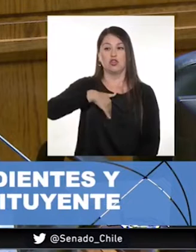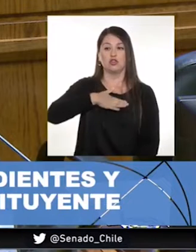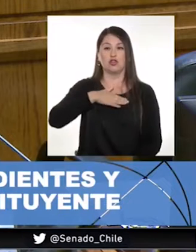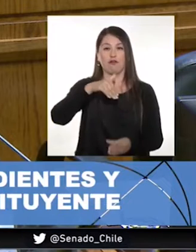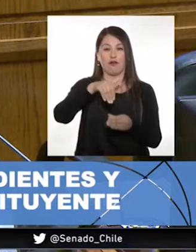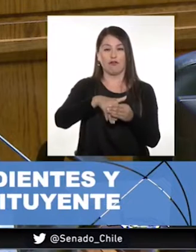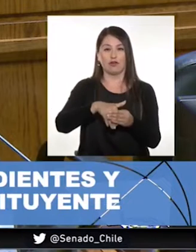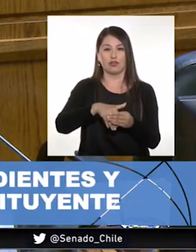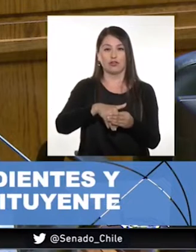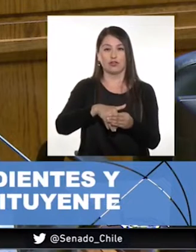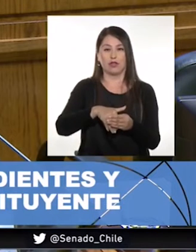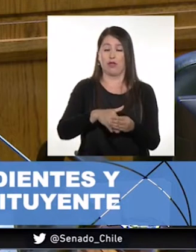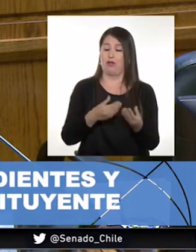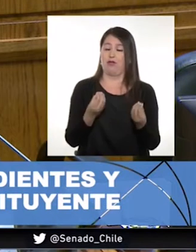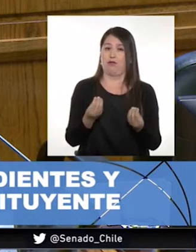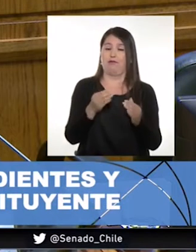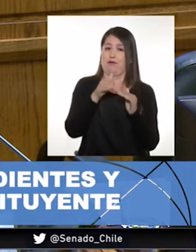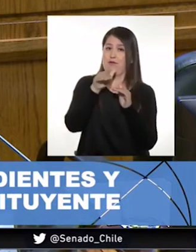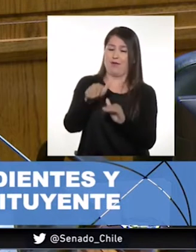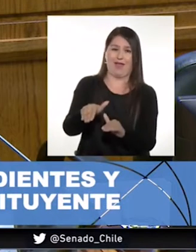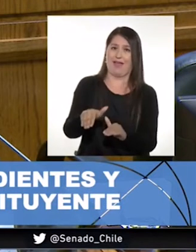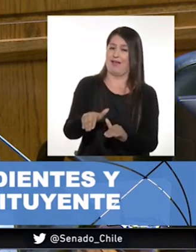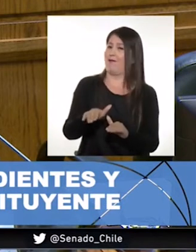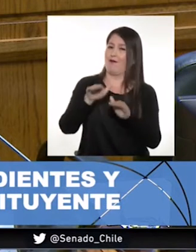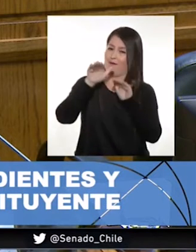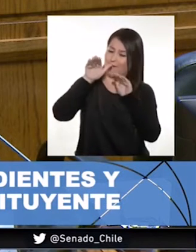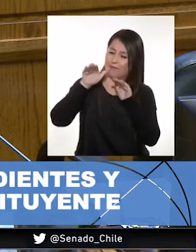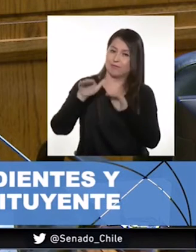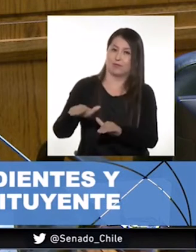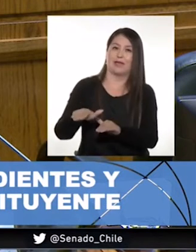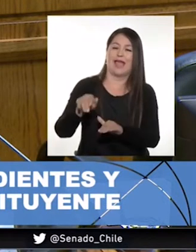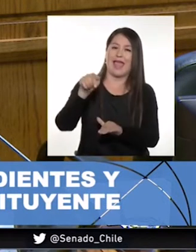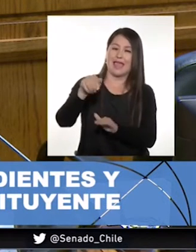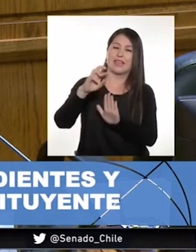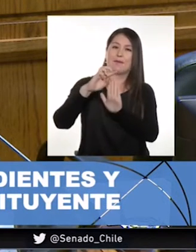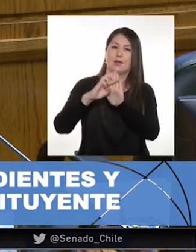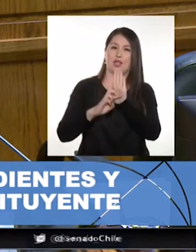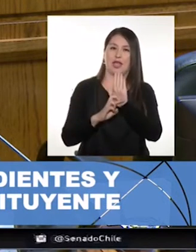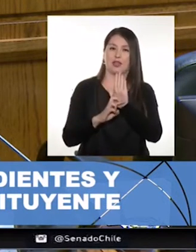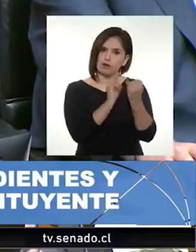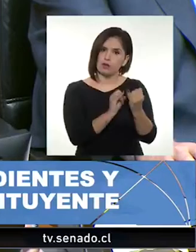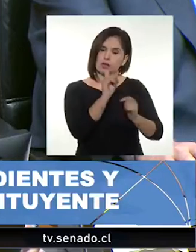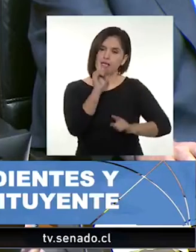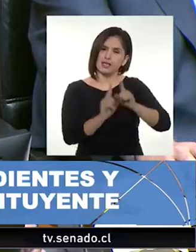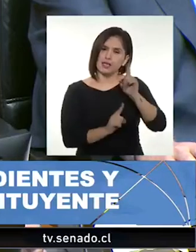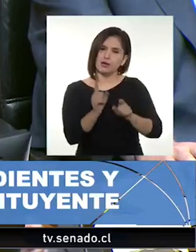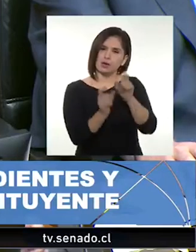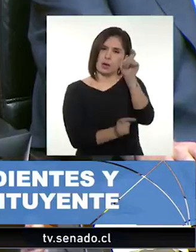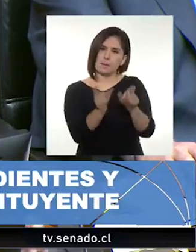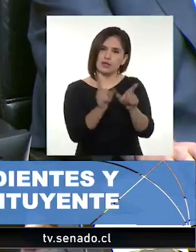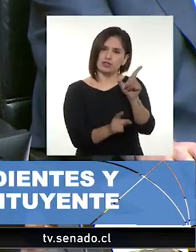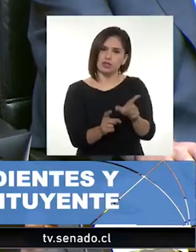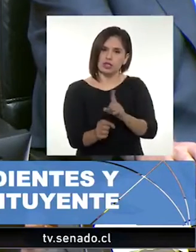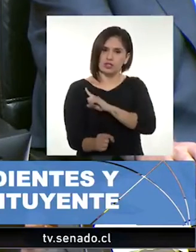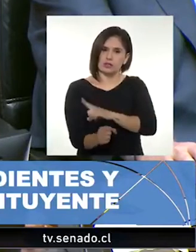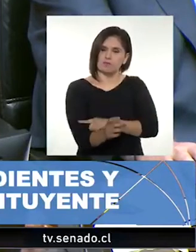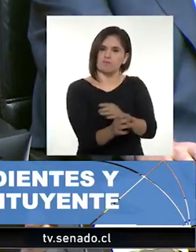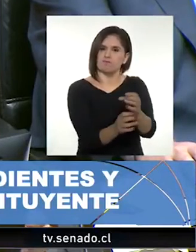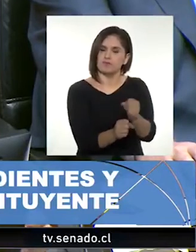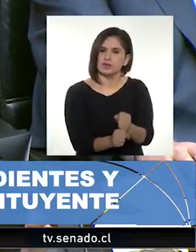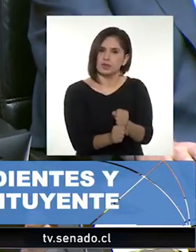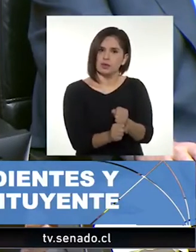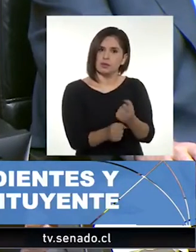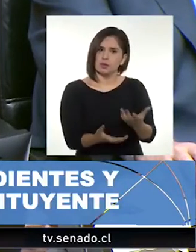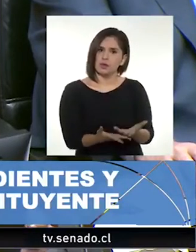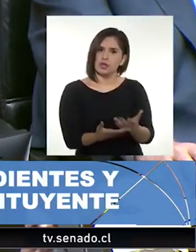un panorama de posible acuerdo en algunas propuestas para la futura Constitución, hasta el momento, aunque se presentaron en el debate posturas que demostraron